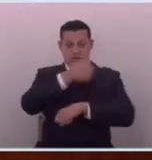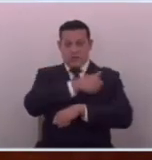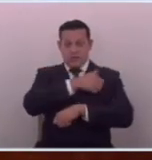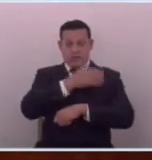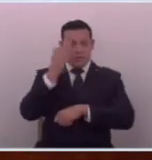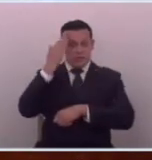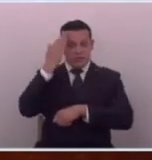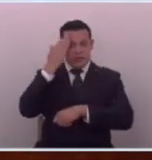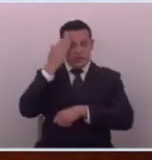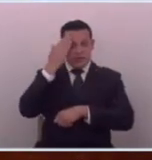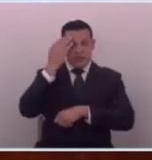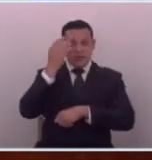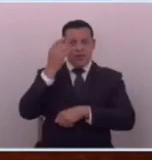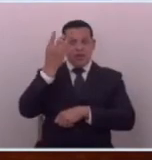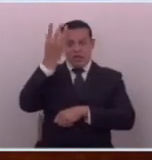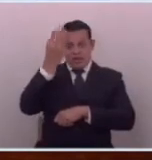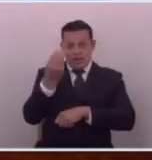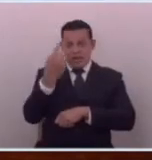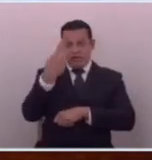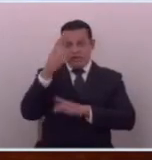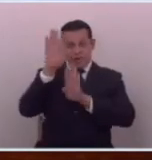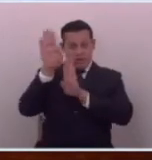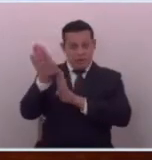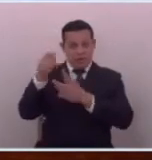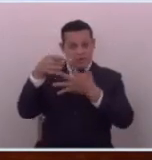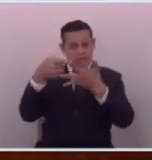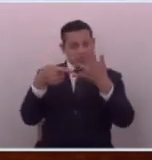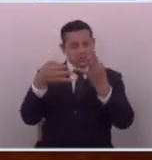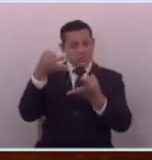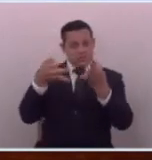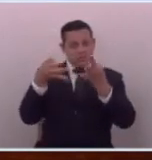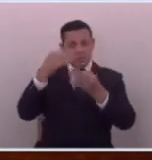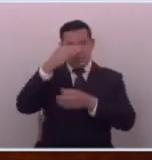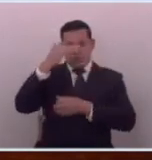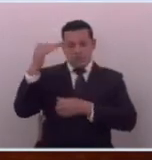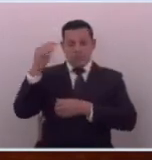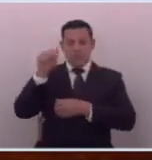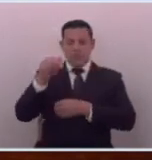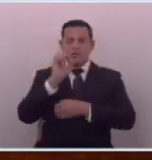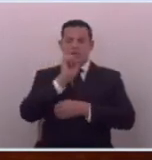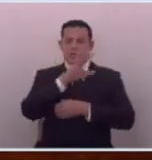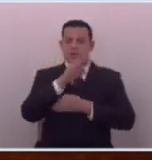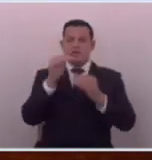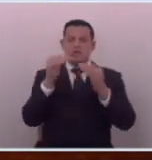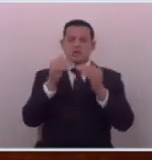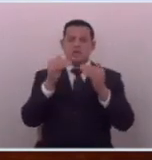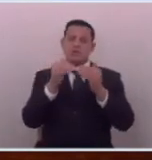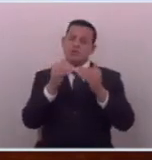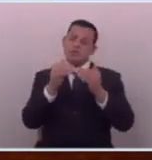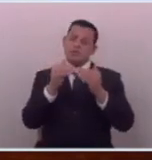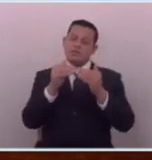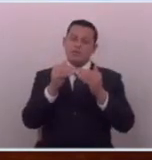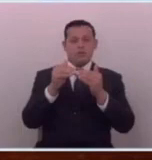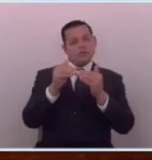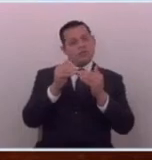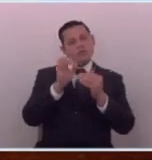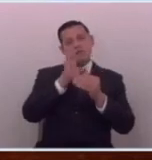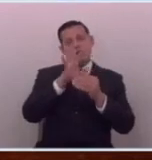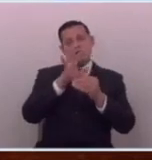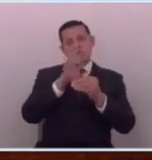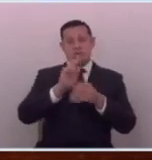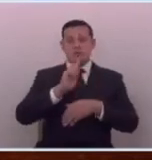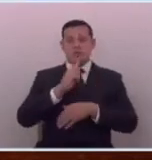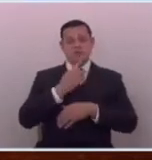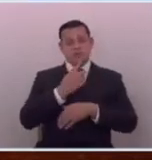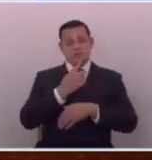leyes de un país aquí estamos hablando porque mencionaba también alguien aquí decía es en